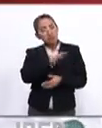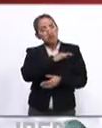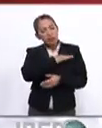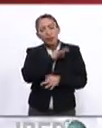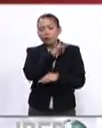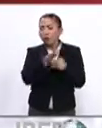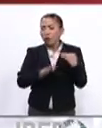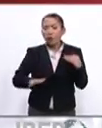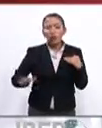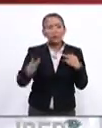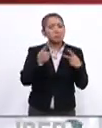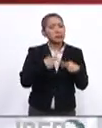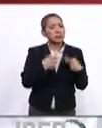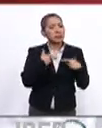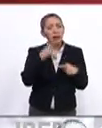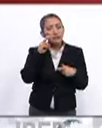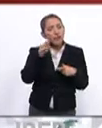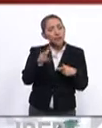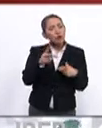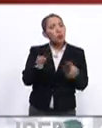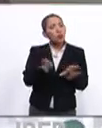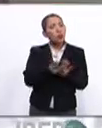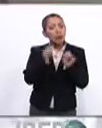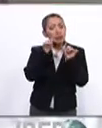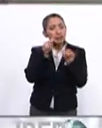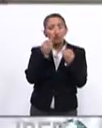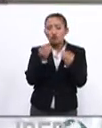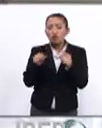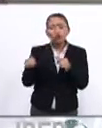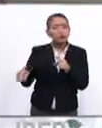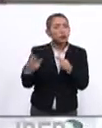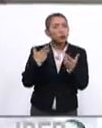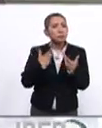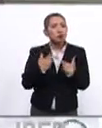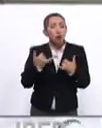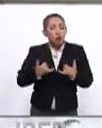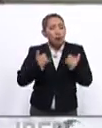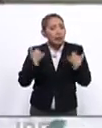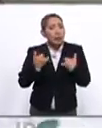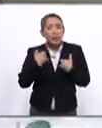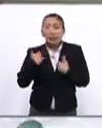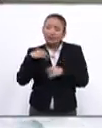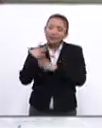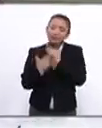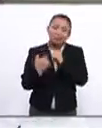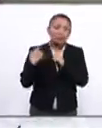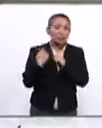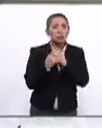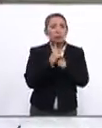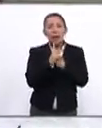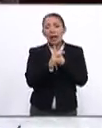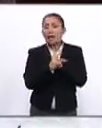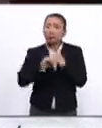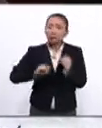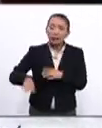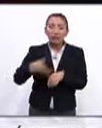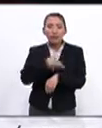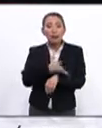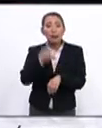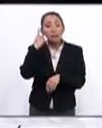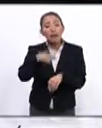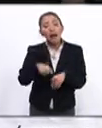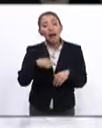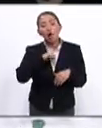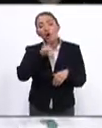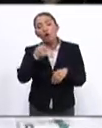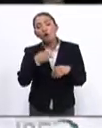de todas las personas tomando en consideración que muchos son jóvenes que migran de sus países dejan a sus familias para